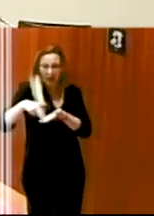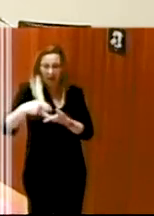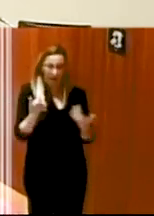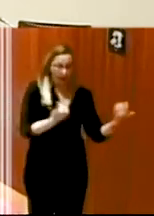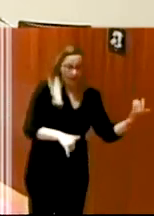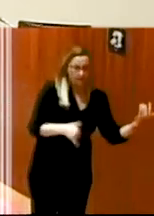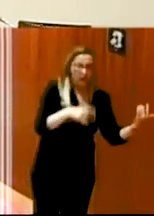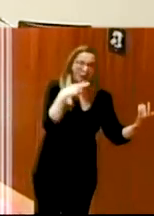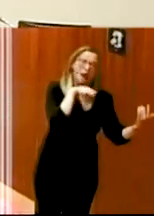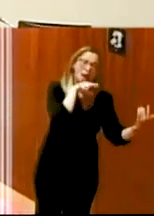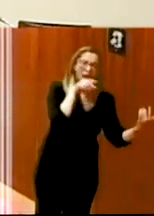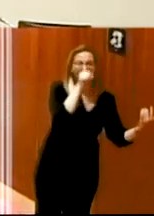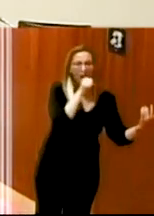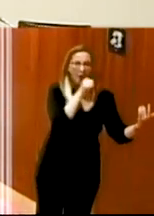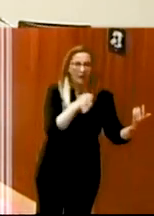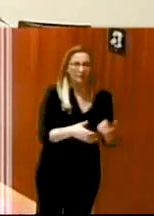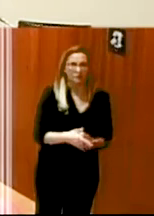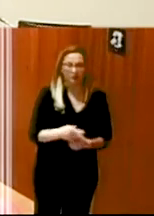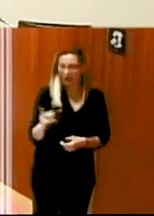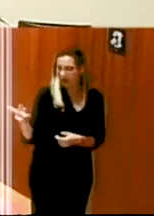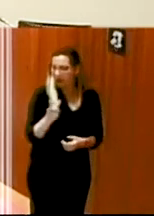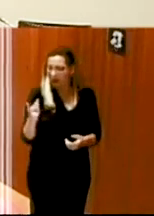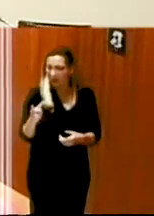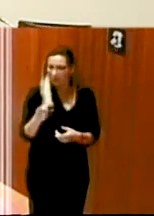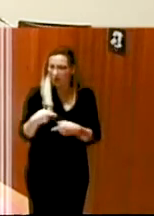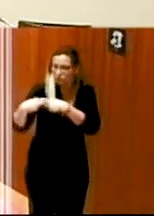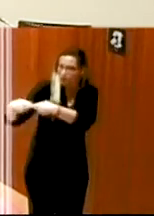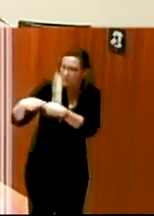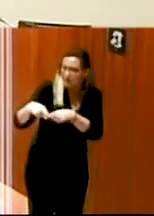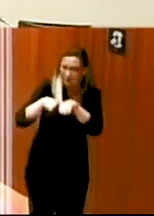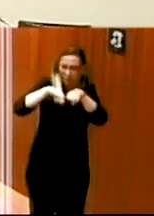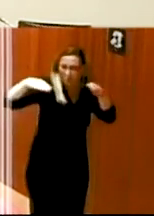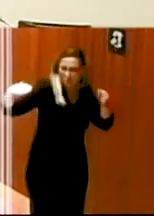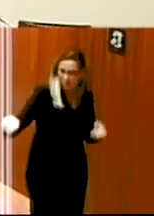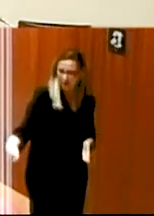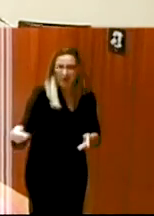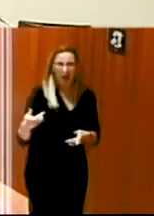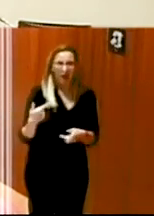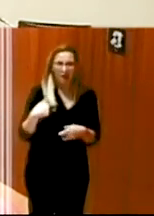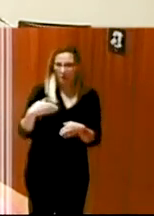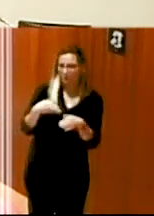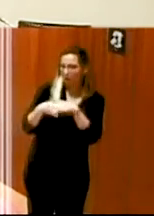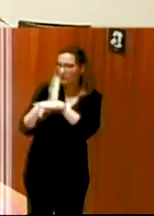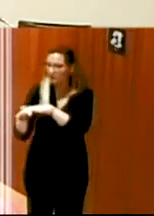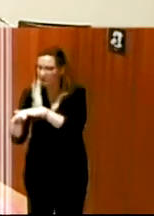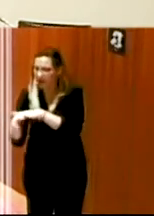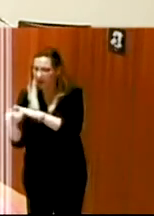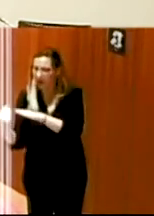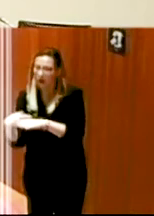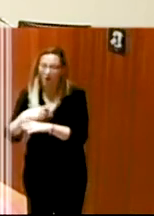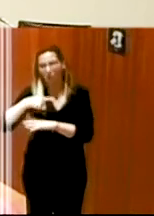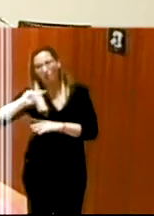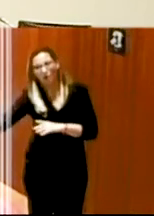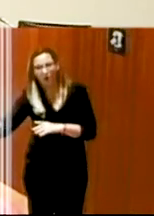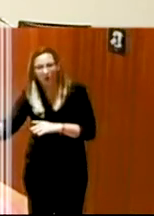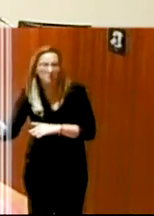y estar en el escenario pues estuvimos trabajando mucho cómo salir al escenario cómo entrar cuál es la posición porque